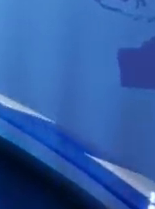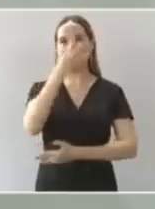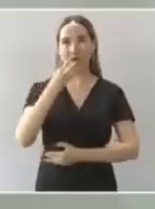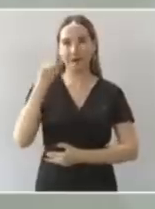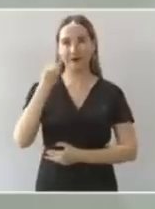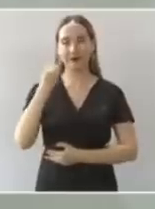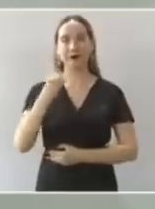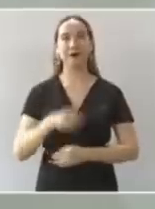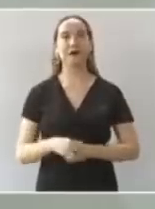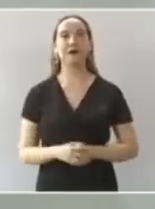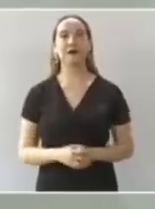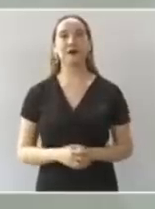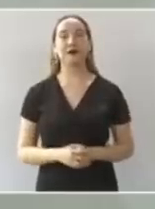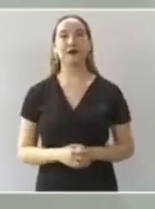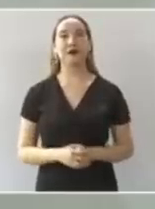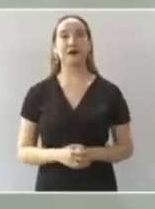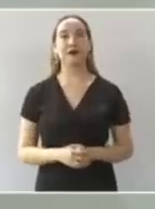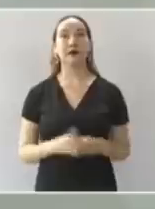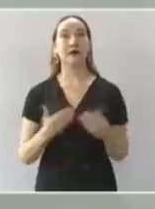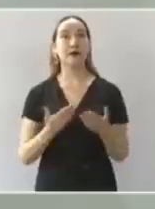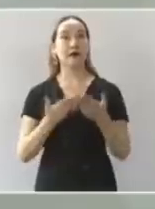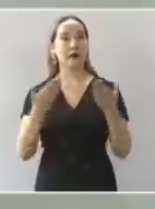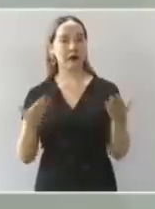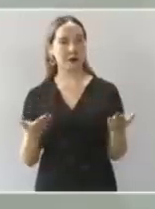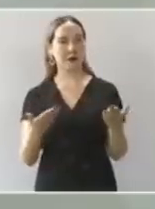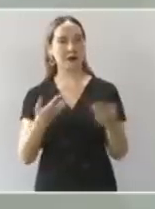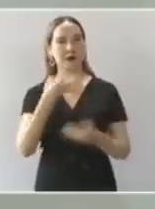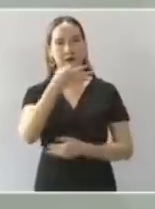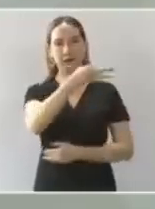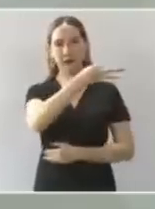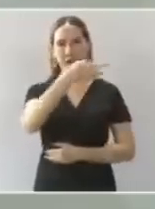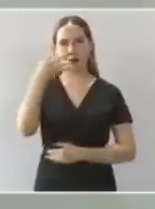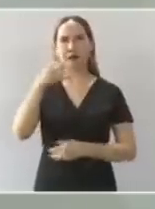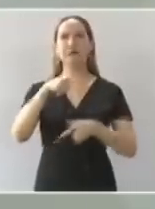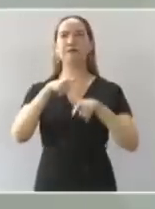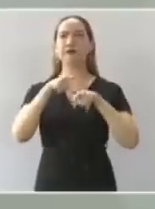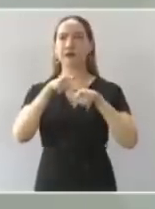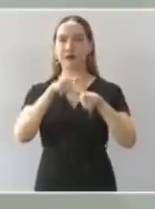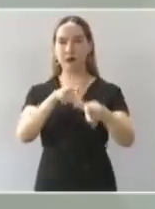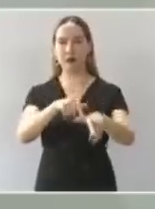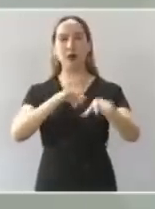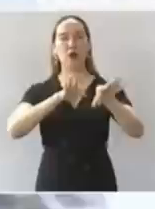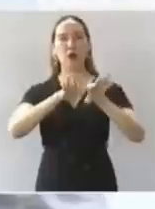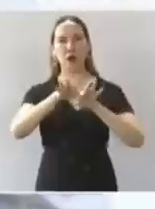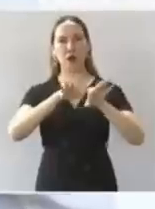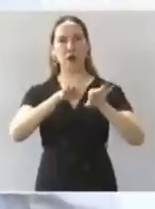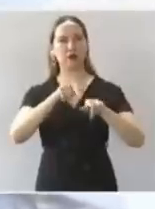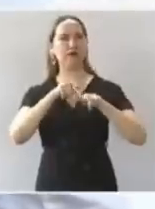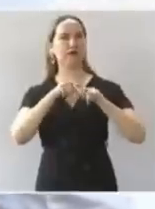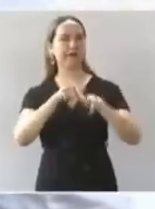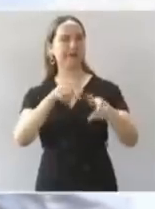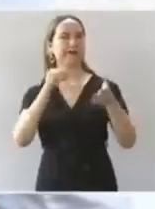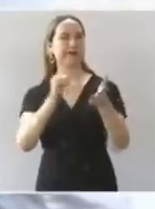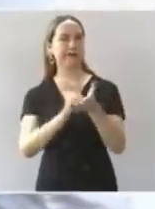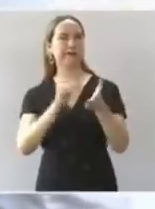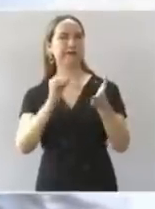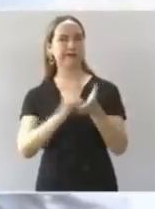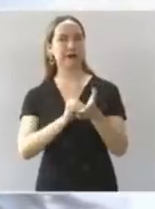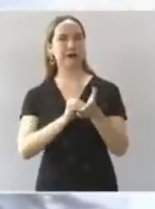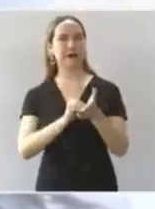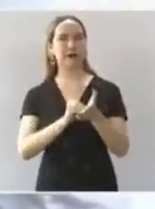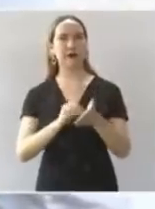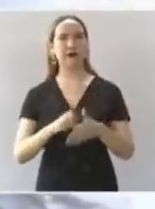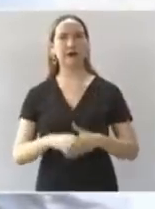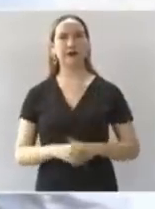Que vamos a continuar trabajando, que nos